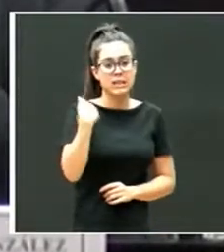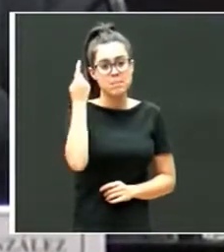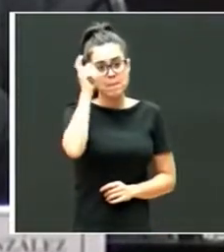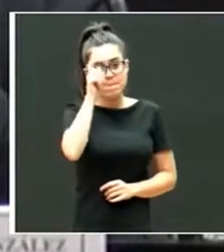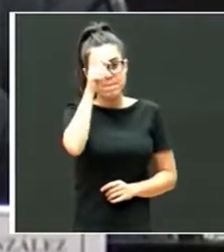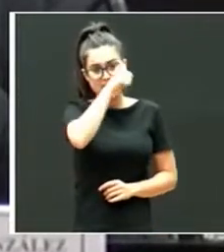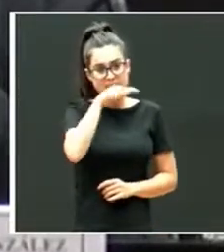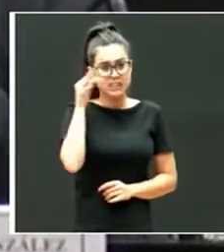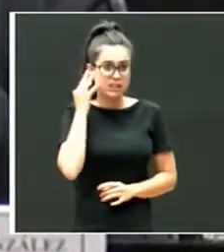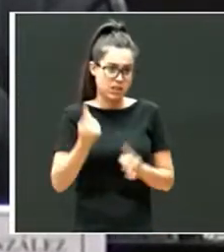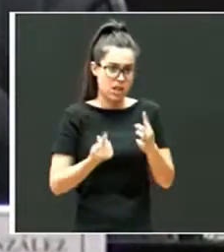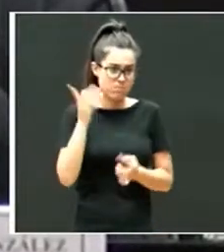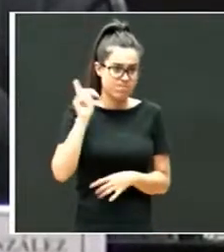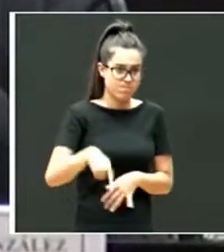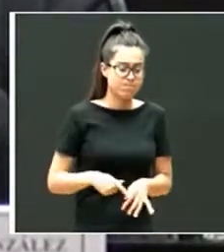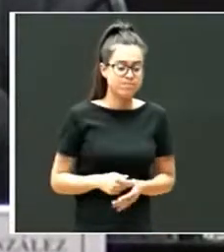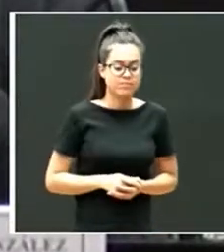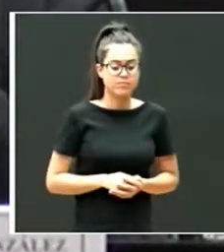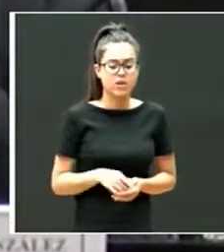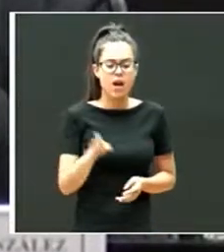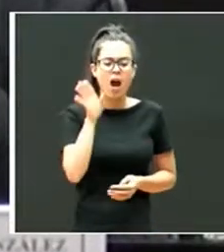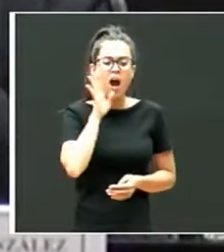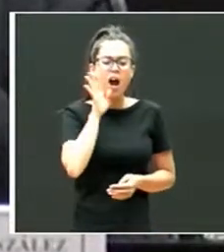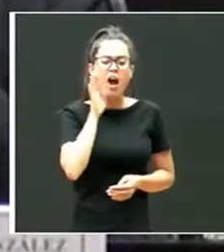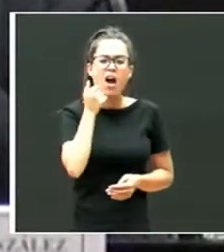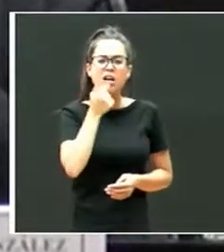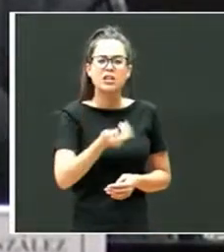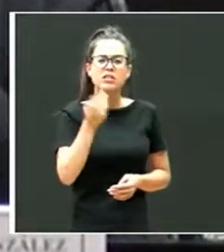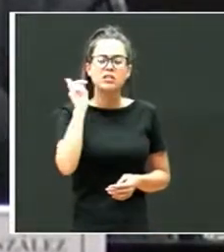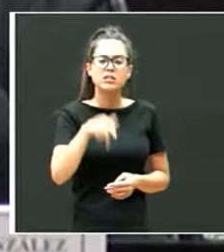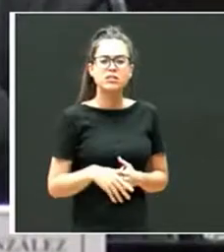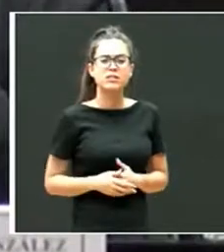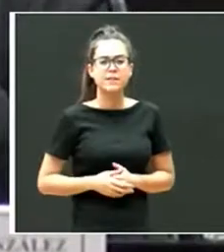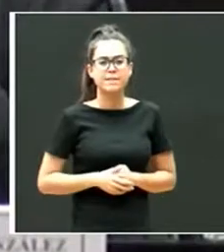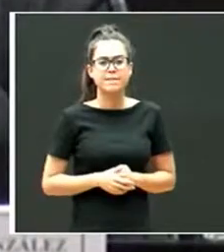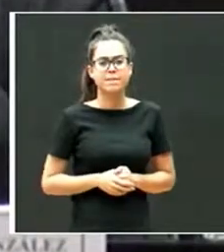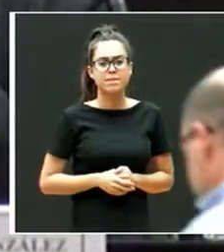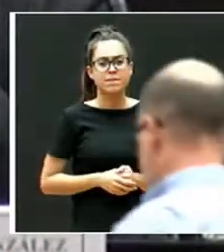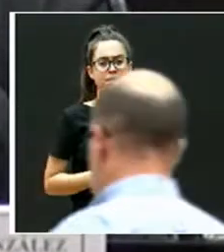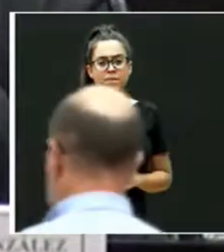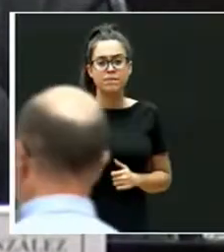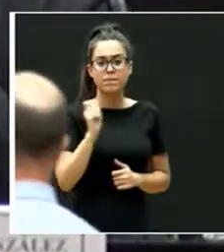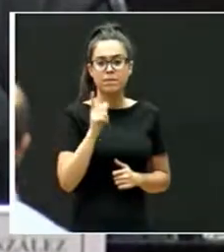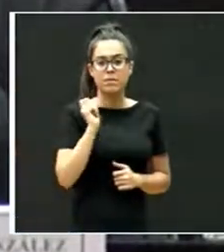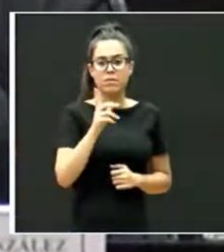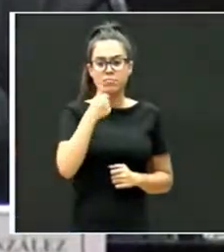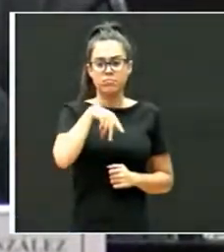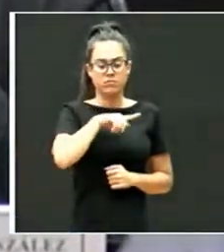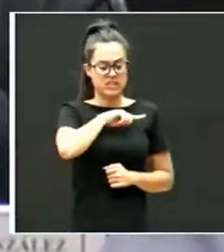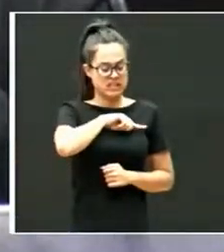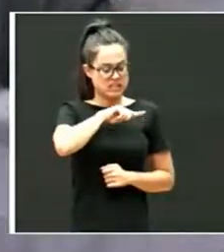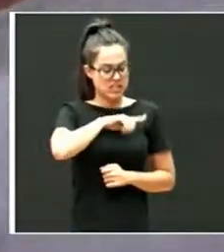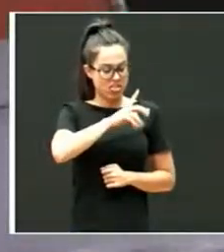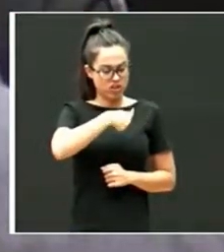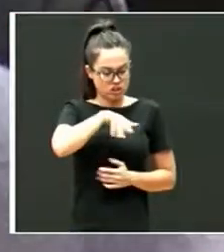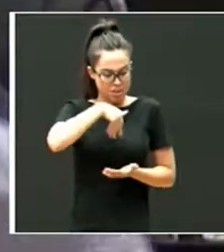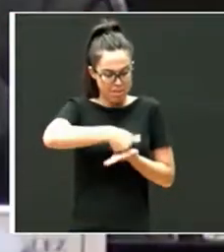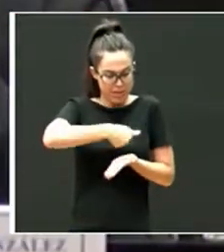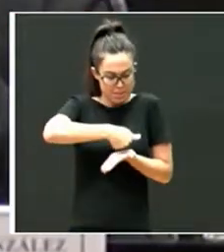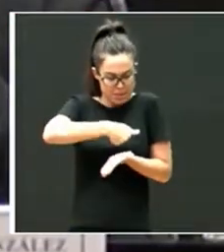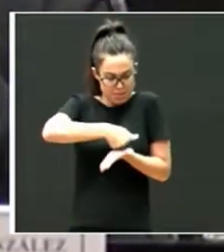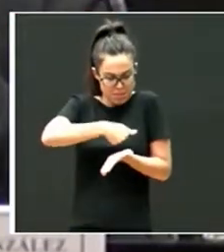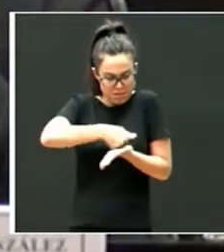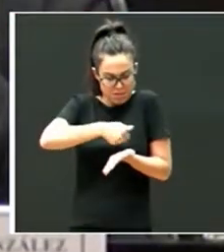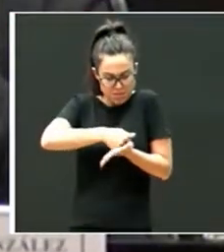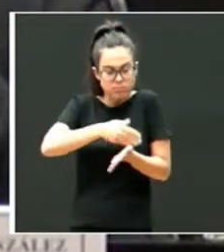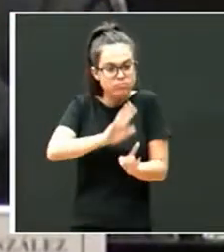de maestras. Antes lo decían, ¿no? Pues muchas veces tenéis la sensación de que se os pide de todo y